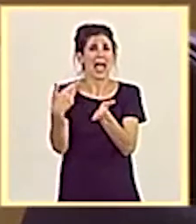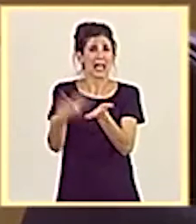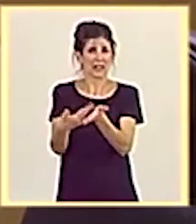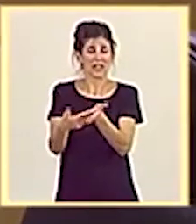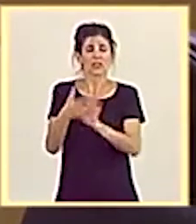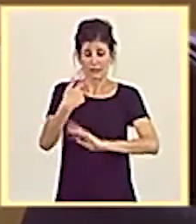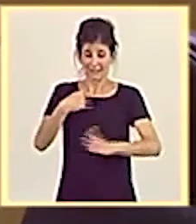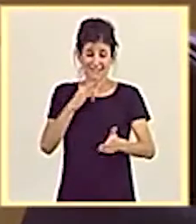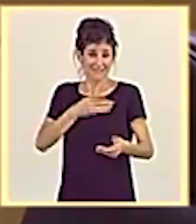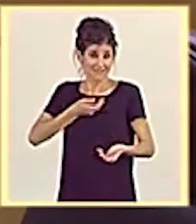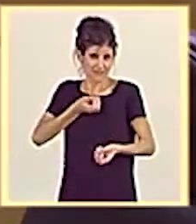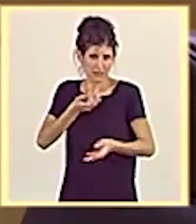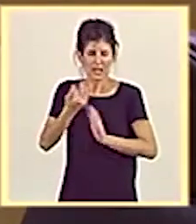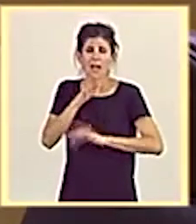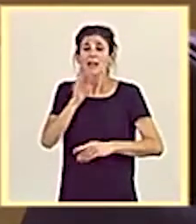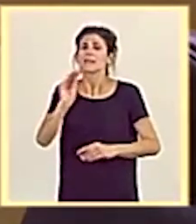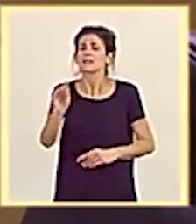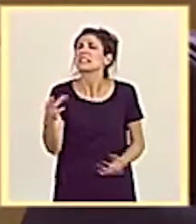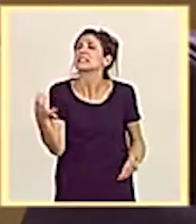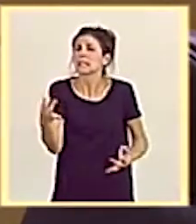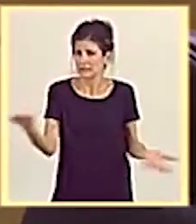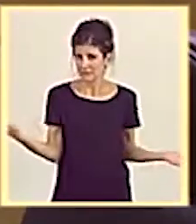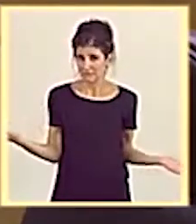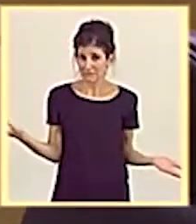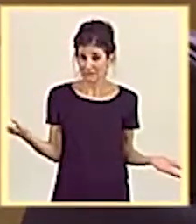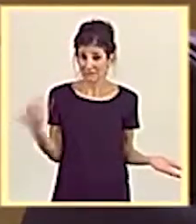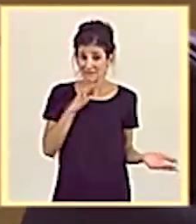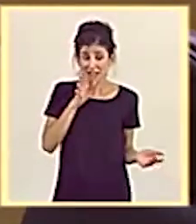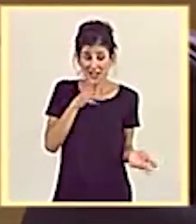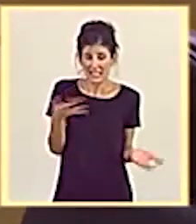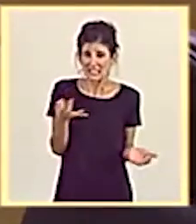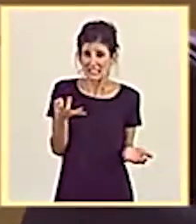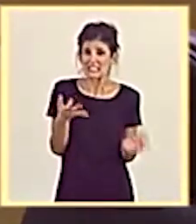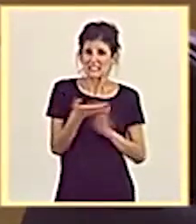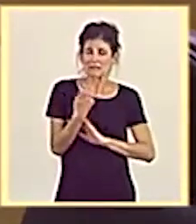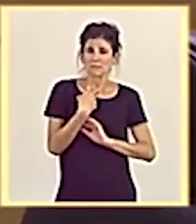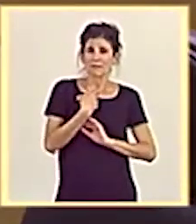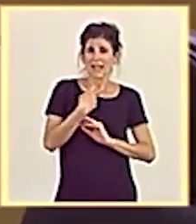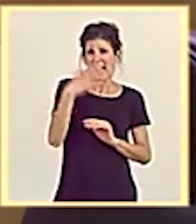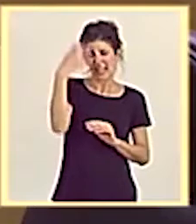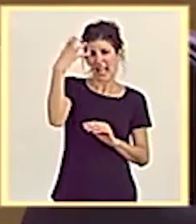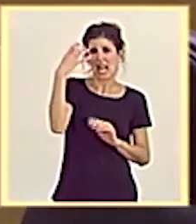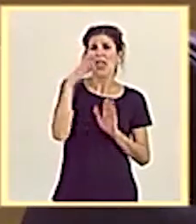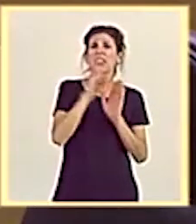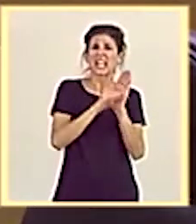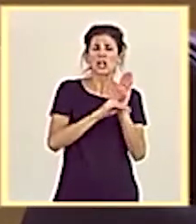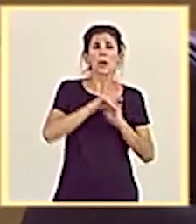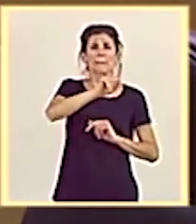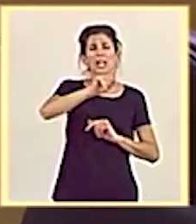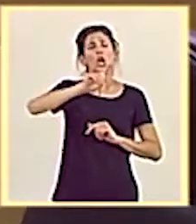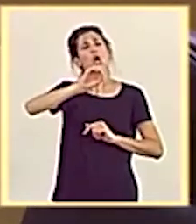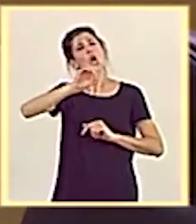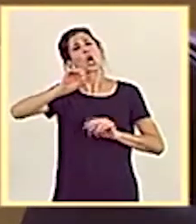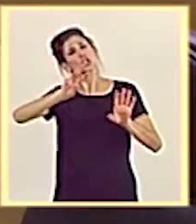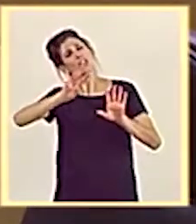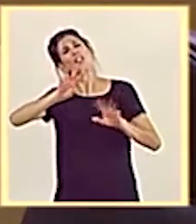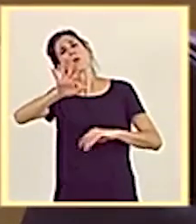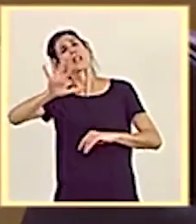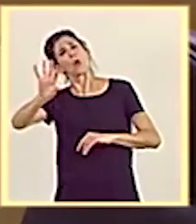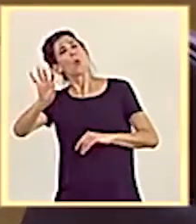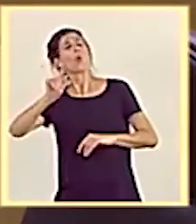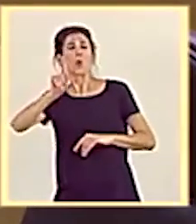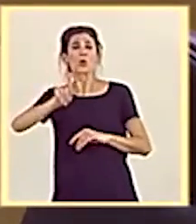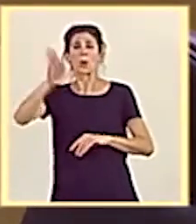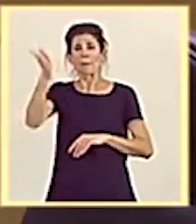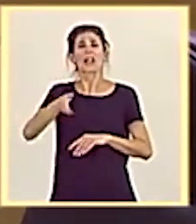pregunto, ¿y ahora qué? ¿Se modifica el Real Decreto 1851-2009 o